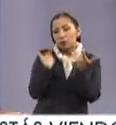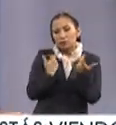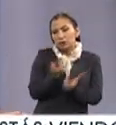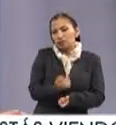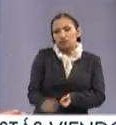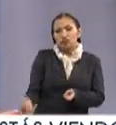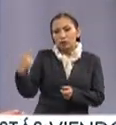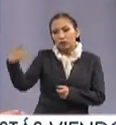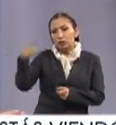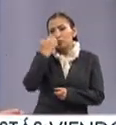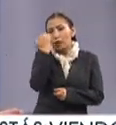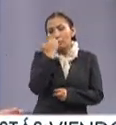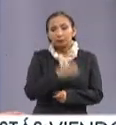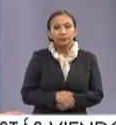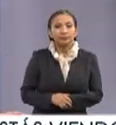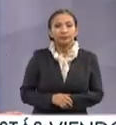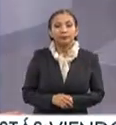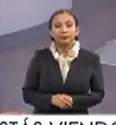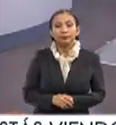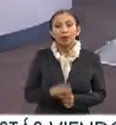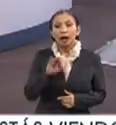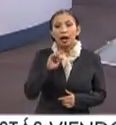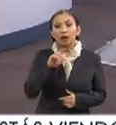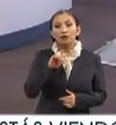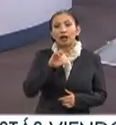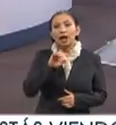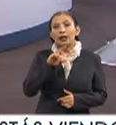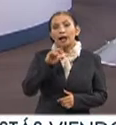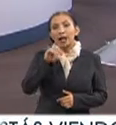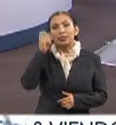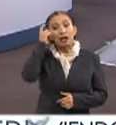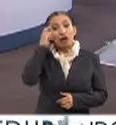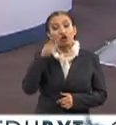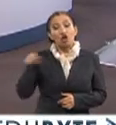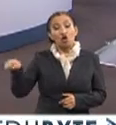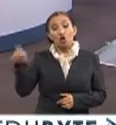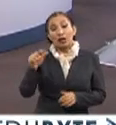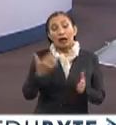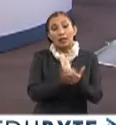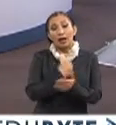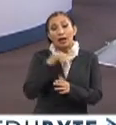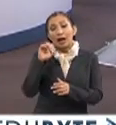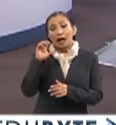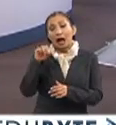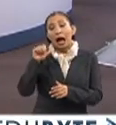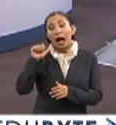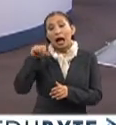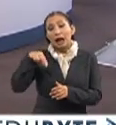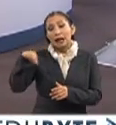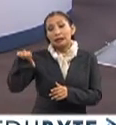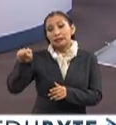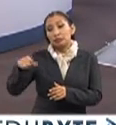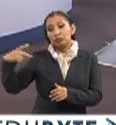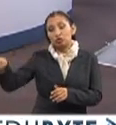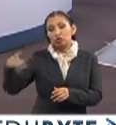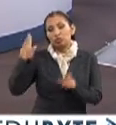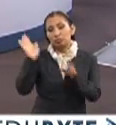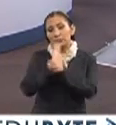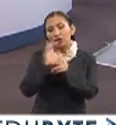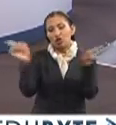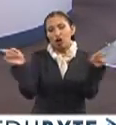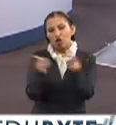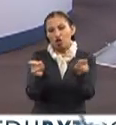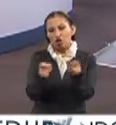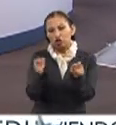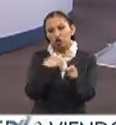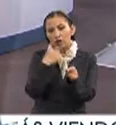personajes que han salido de la escuela. Bueno, Carlos Carrera, que es un director de... Ganador de Cannes. Exactamente, con su cortometraje, que